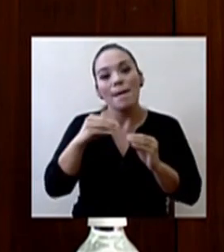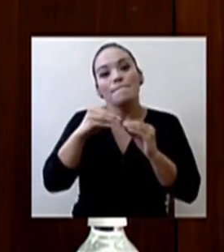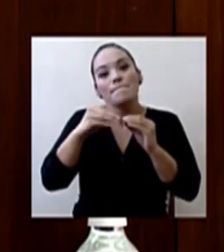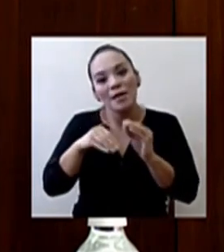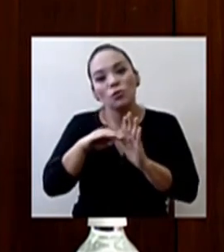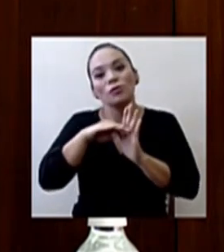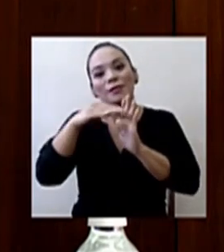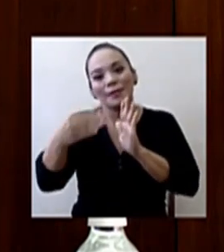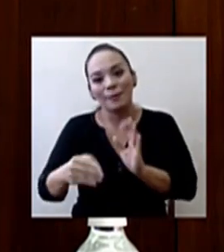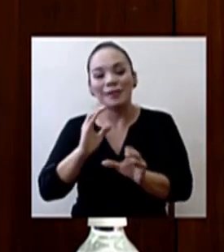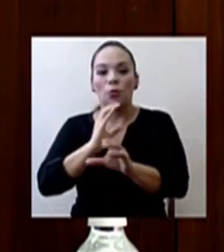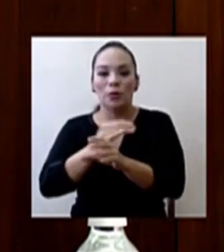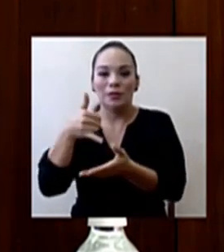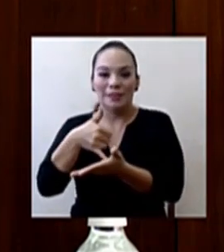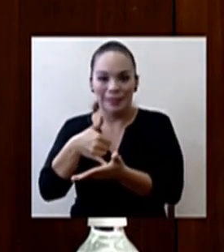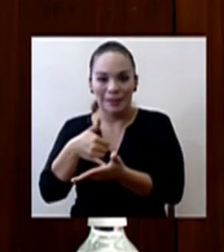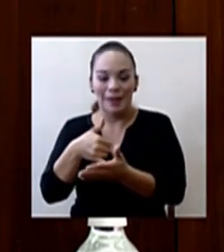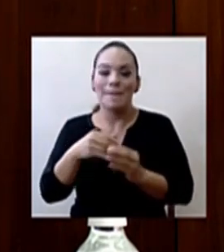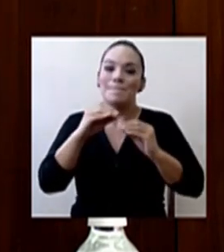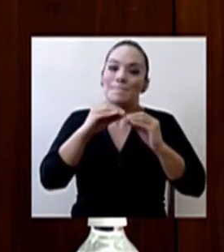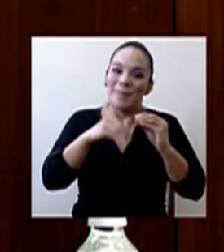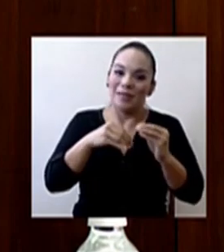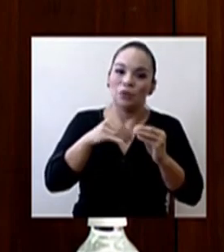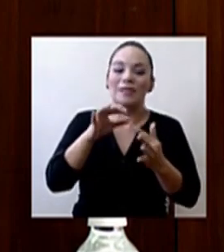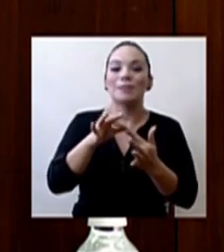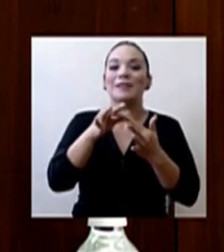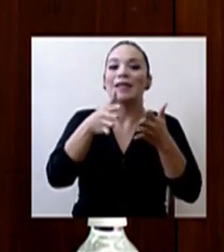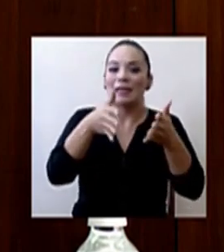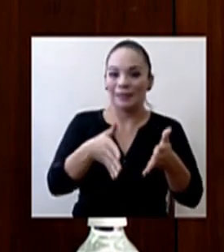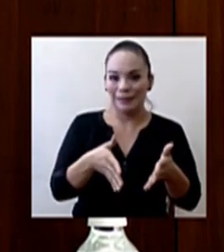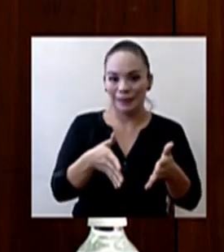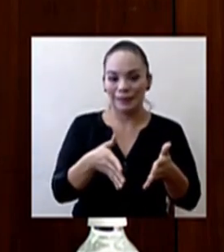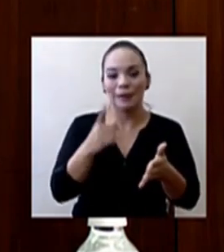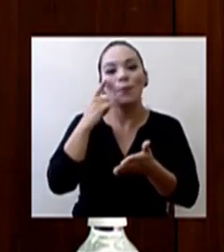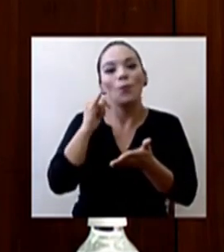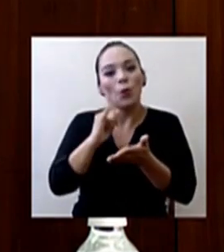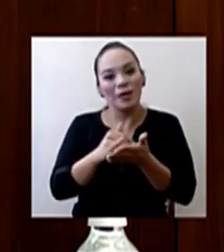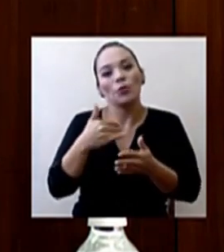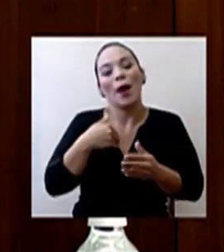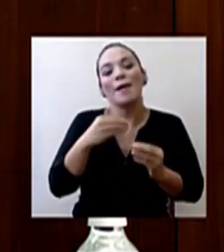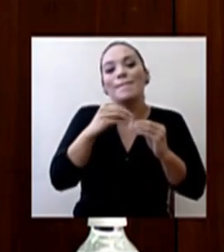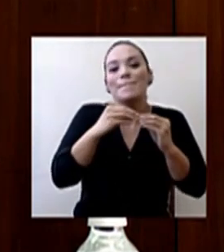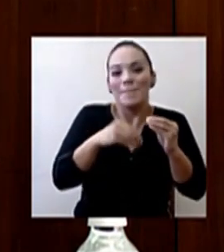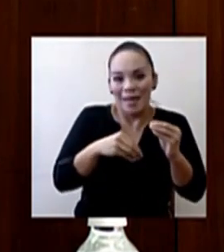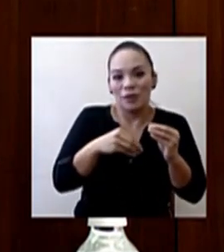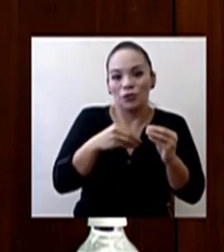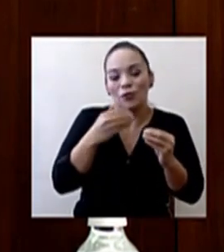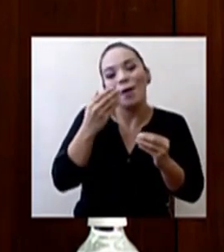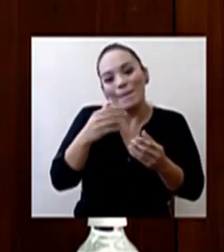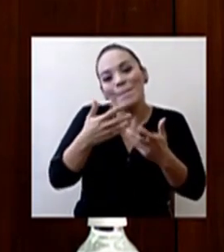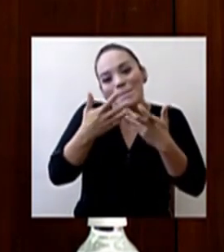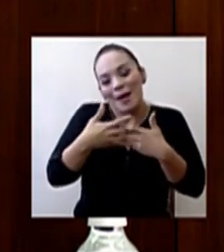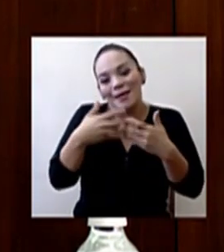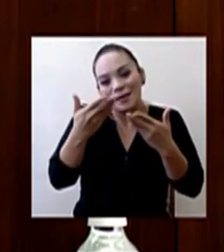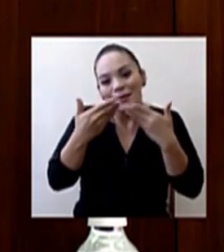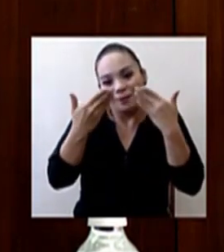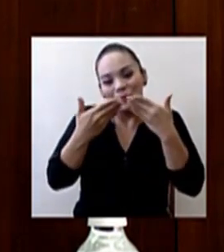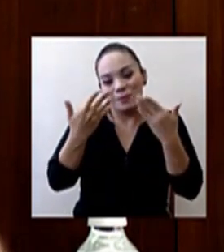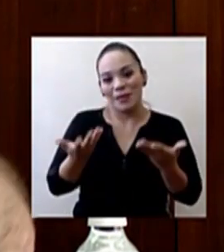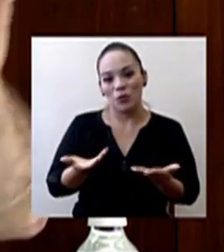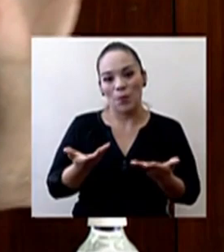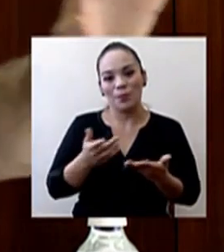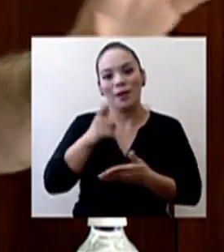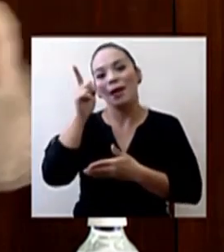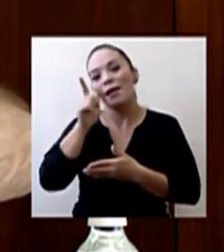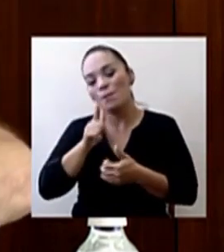intensivos, hay menos especialistas y por lo tanto hay menos ventiladores en esos hospitales. Sea Limón,